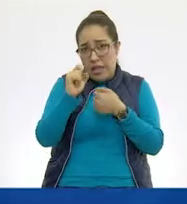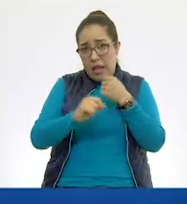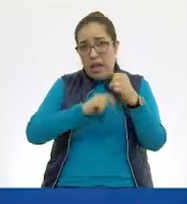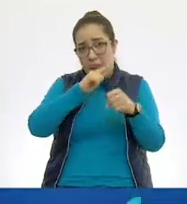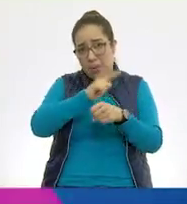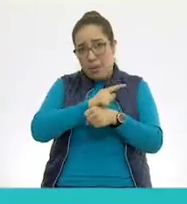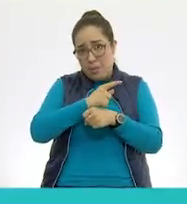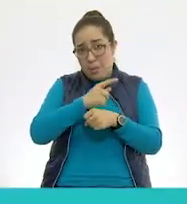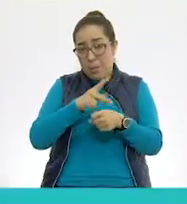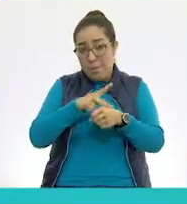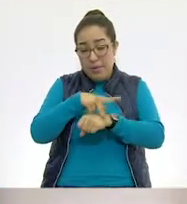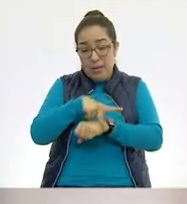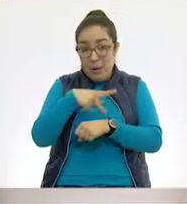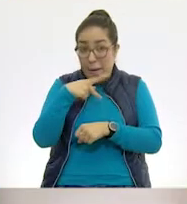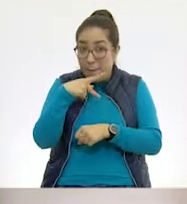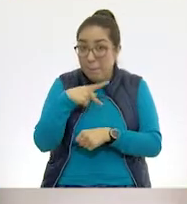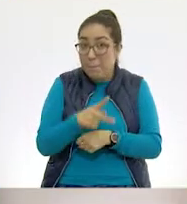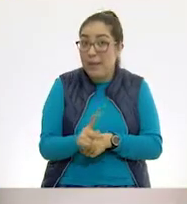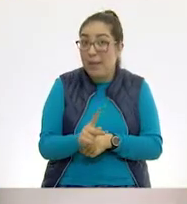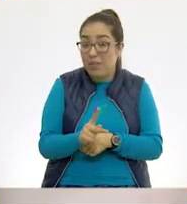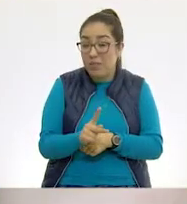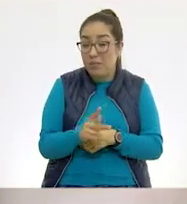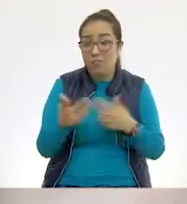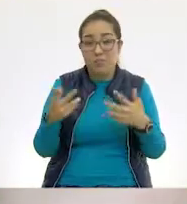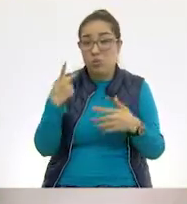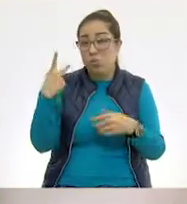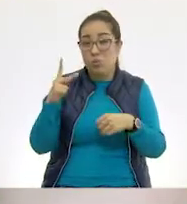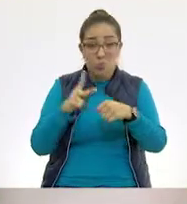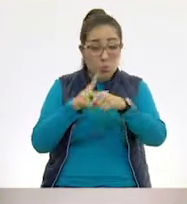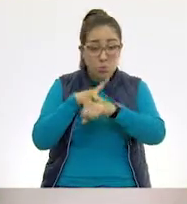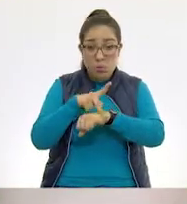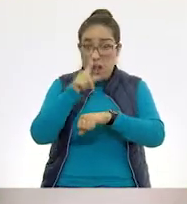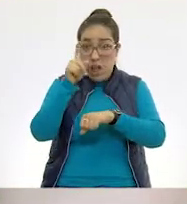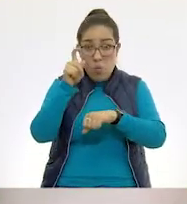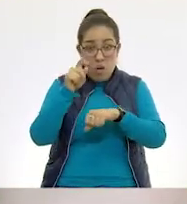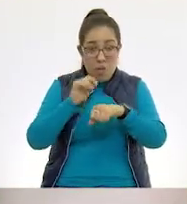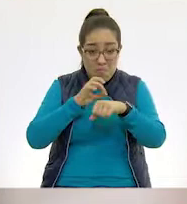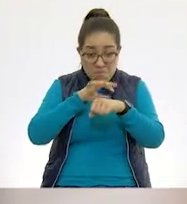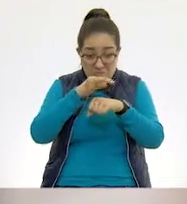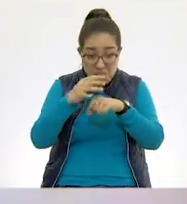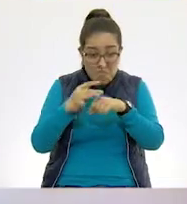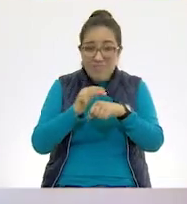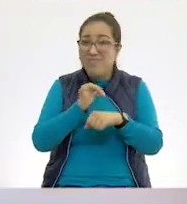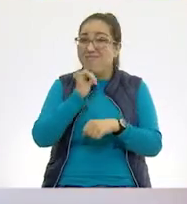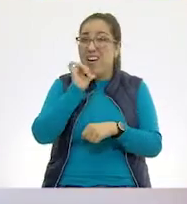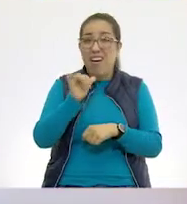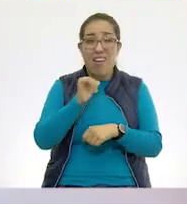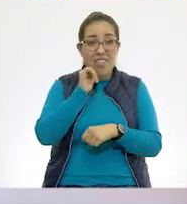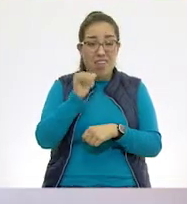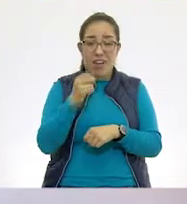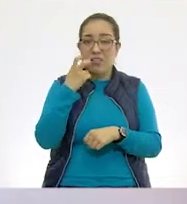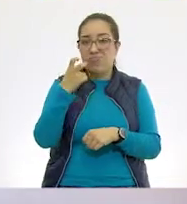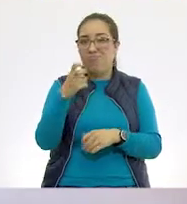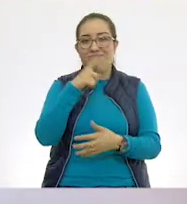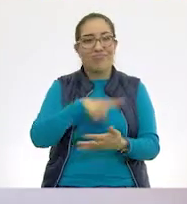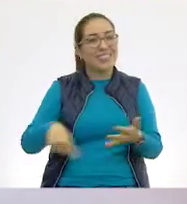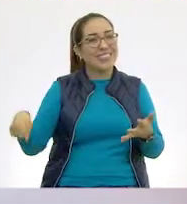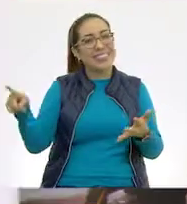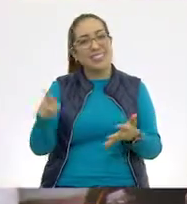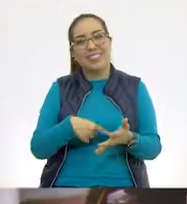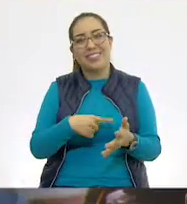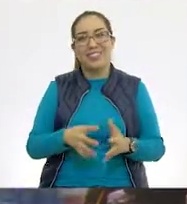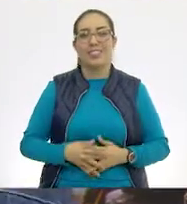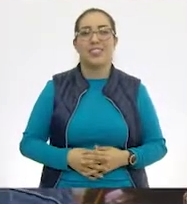por la piel. Sin embargo, como ya nos dijiste, su piel no se ve húmeda. No. Así que... Tache.